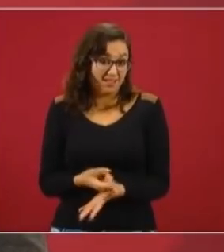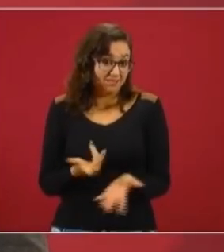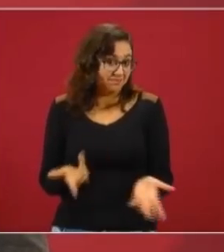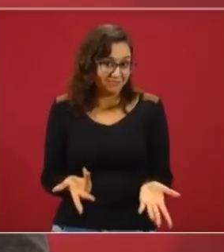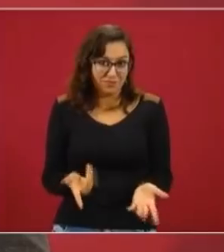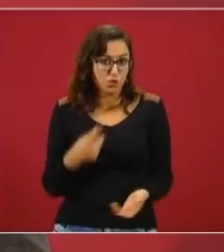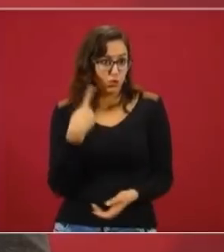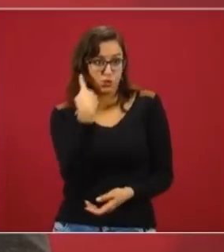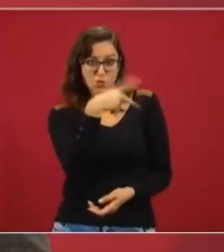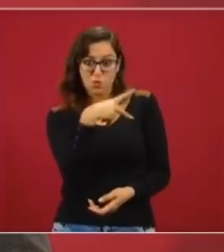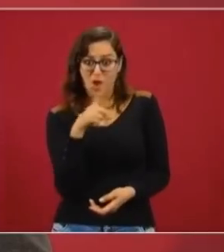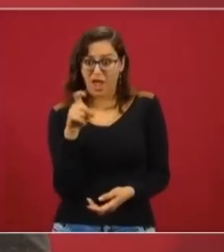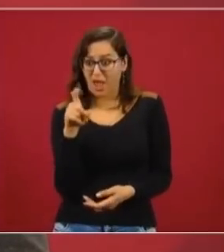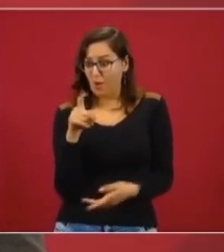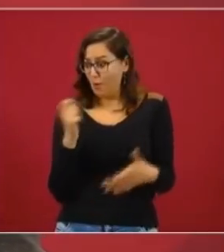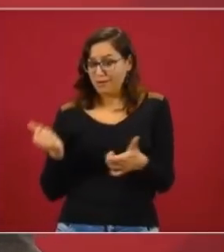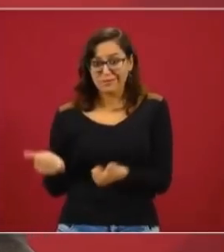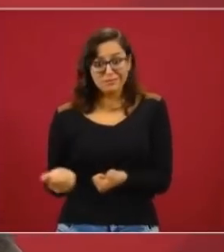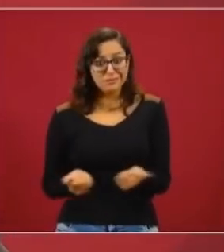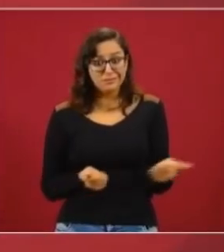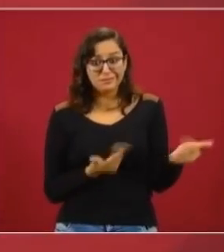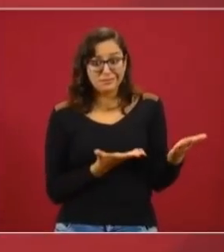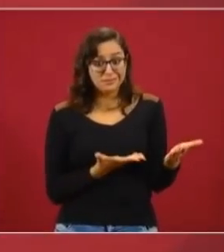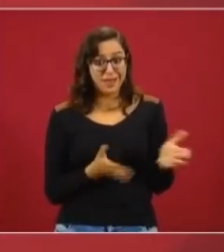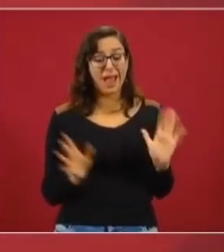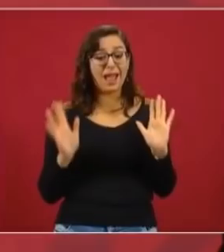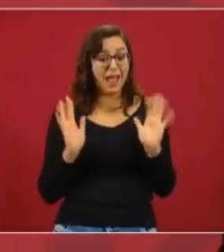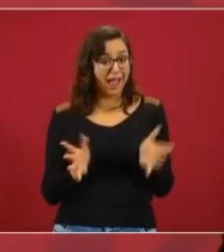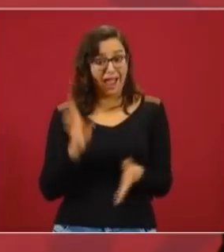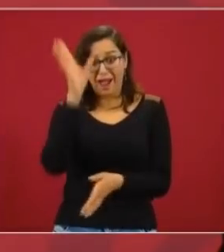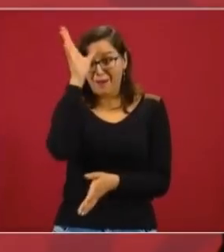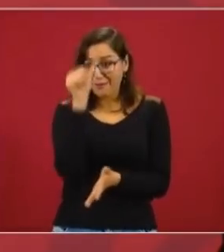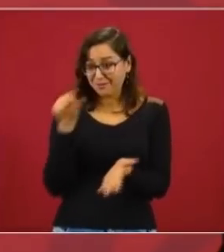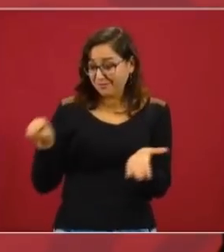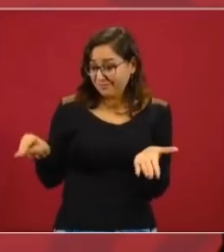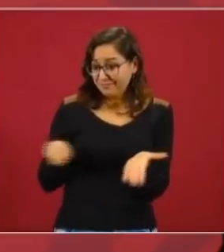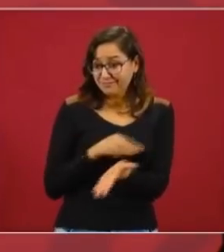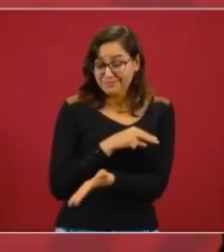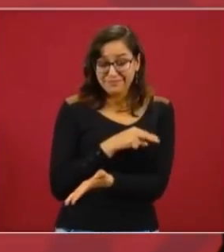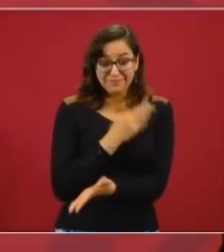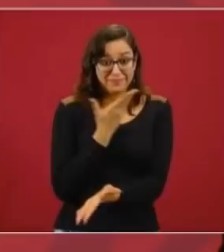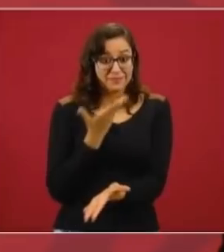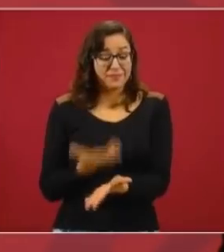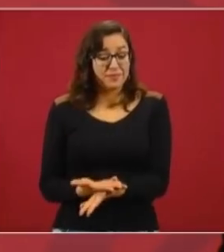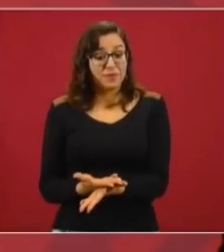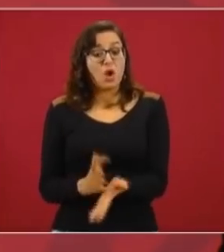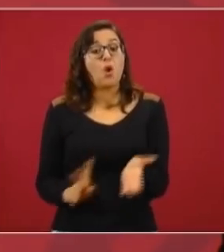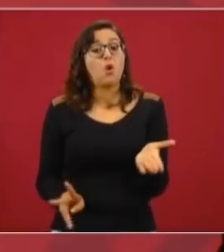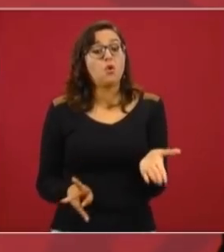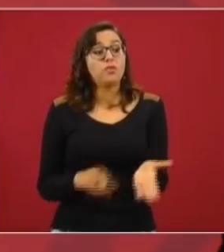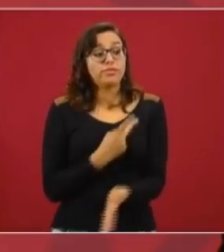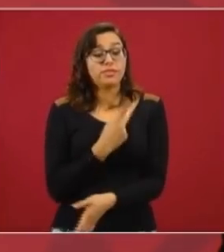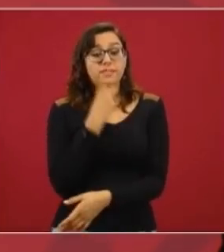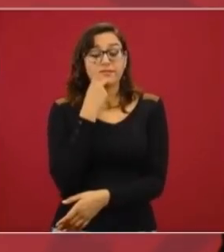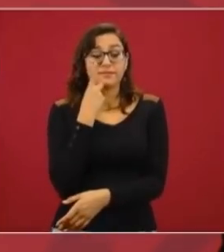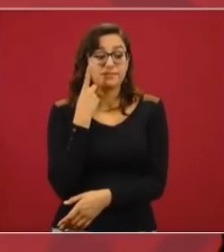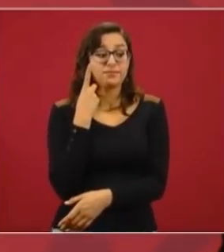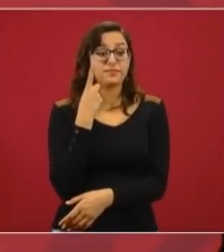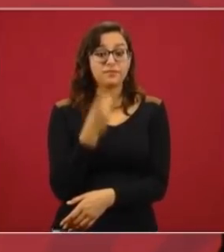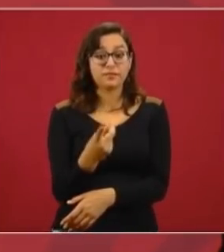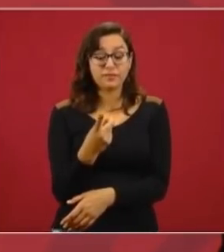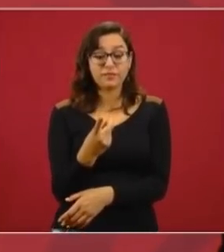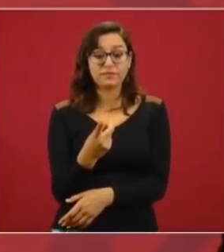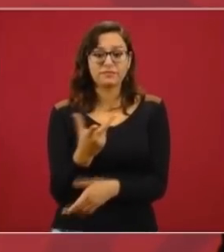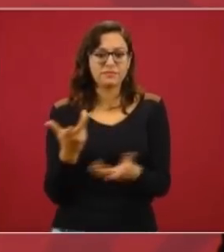porque hay un tratado, hay un convenio. Repito, es de